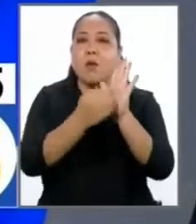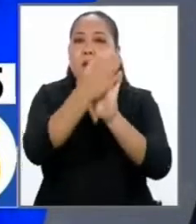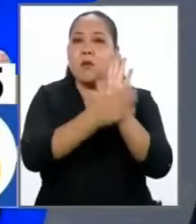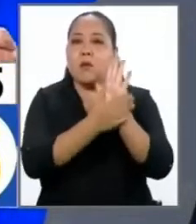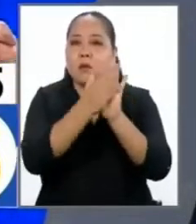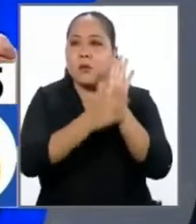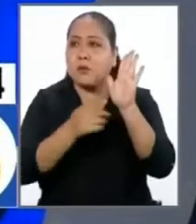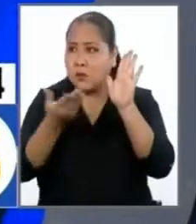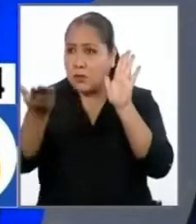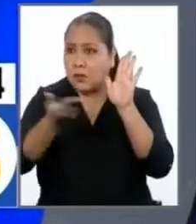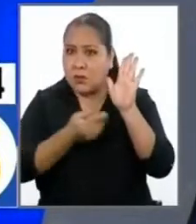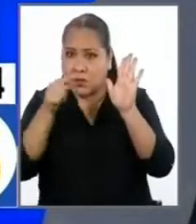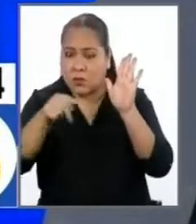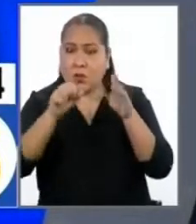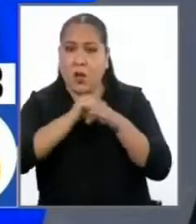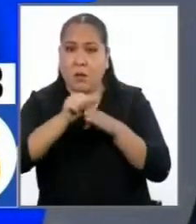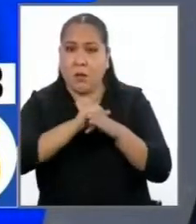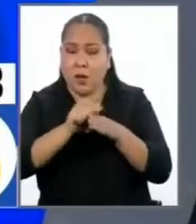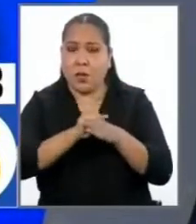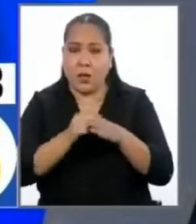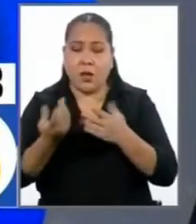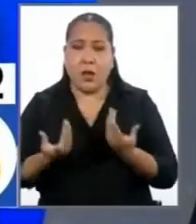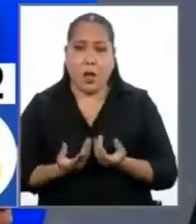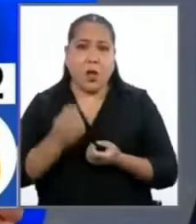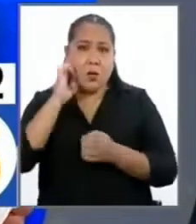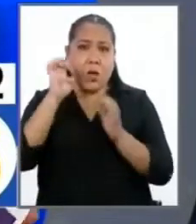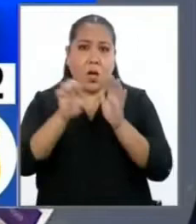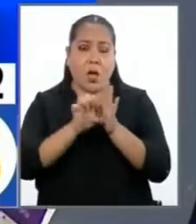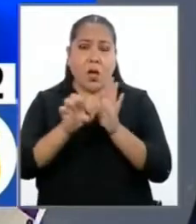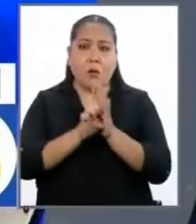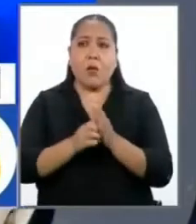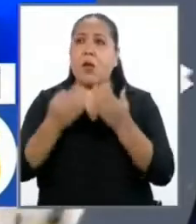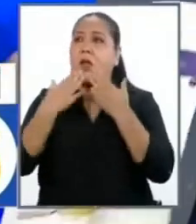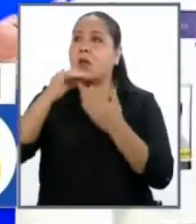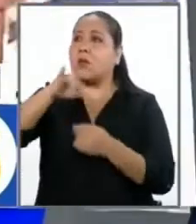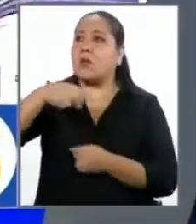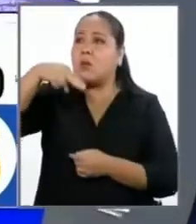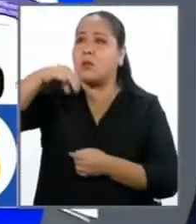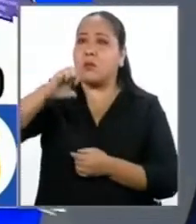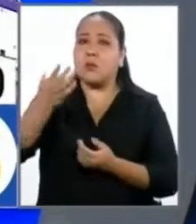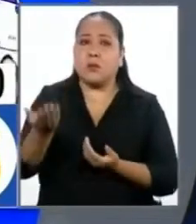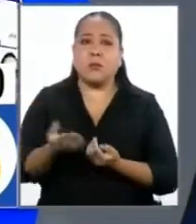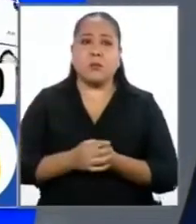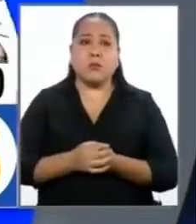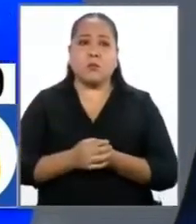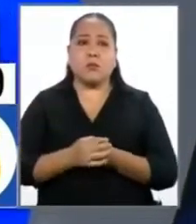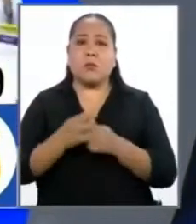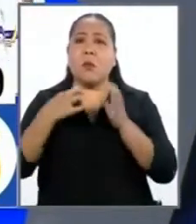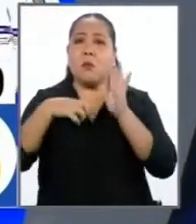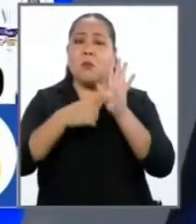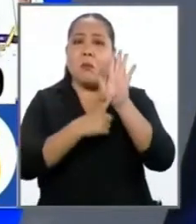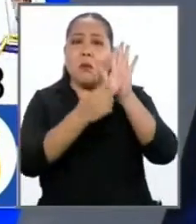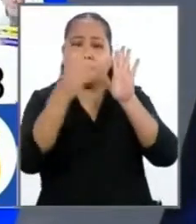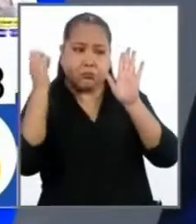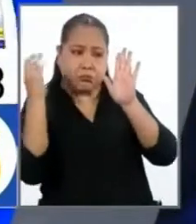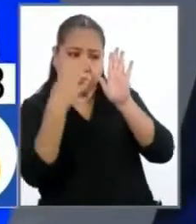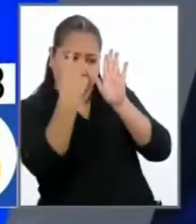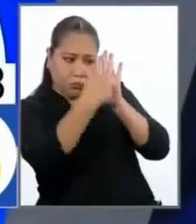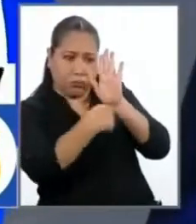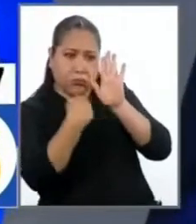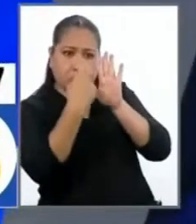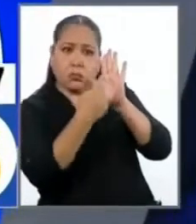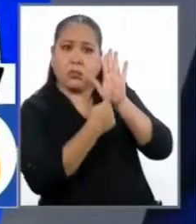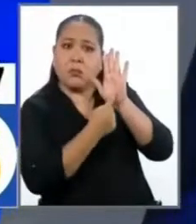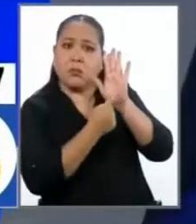estamos haciendo justamente un ejercicio muy didáctico y les agradezco al Jurado Nacional de Elecciones que me pueda ponchar acá,